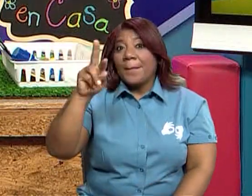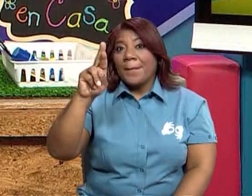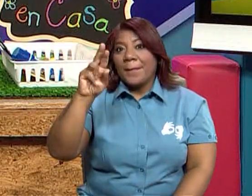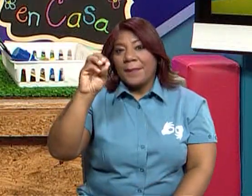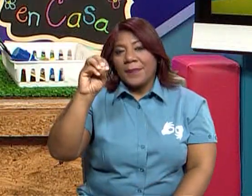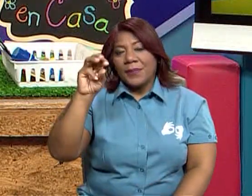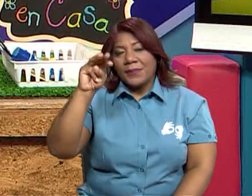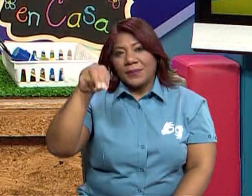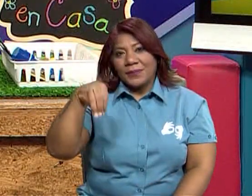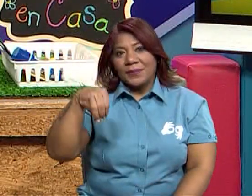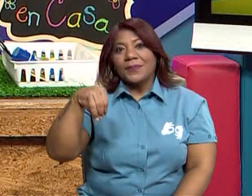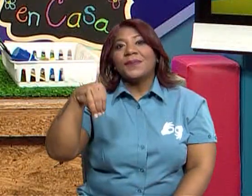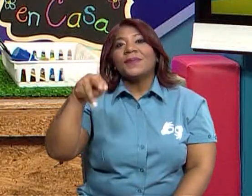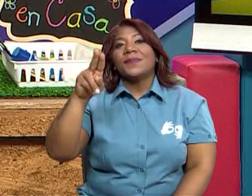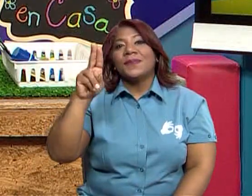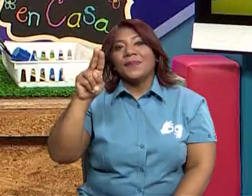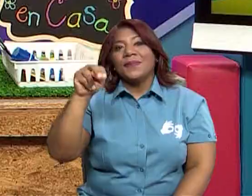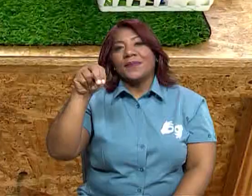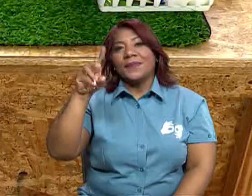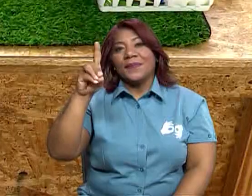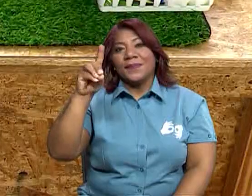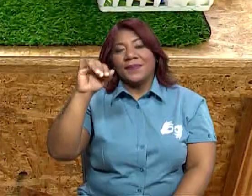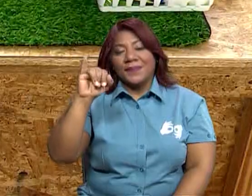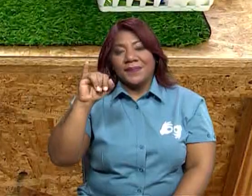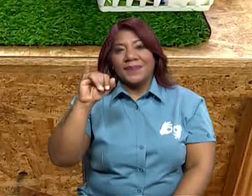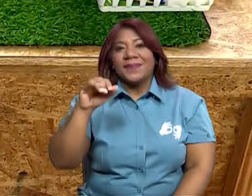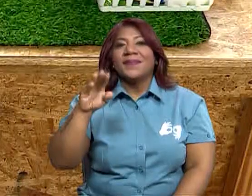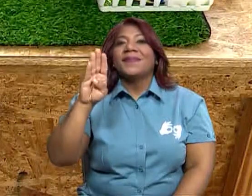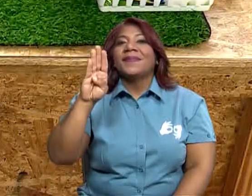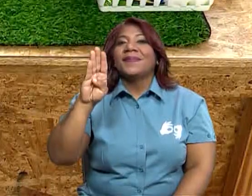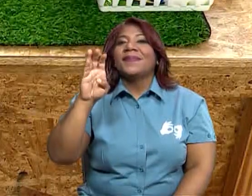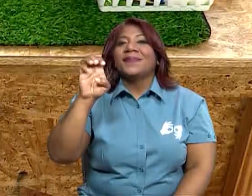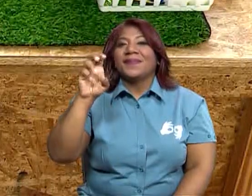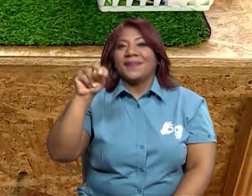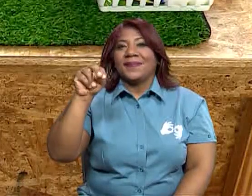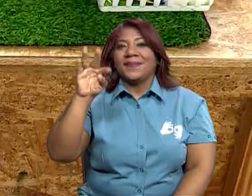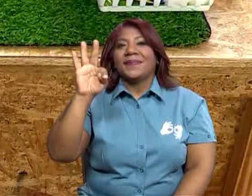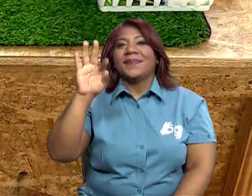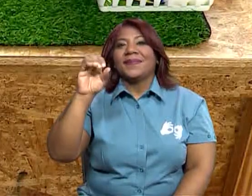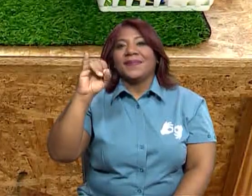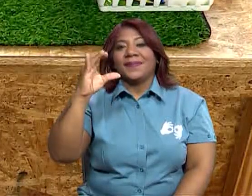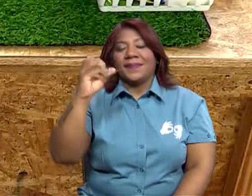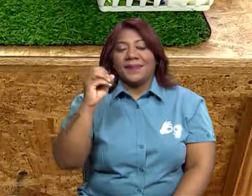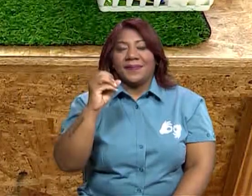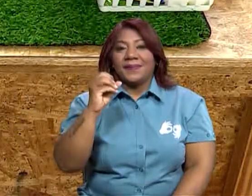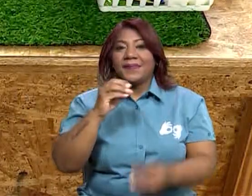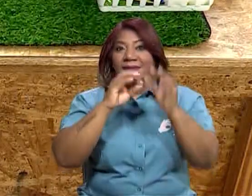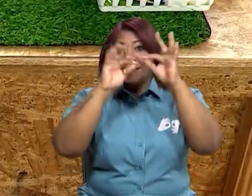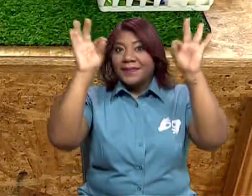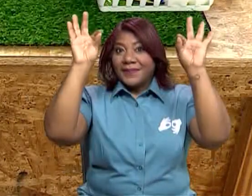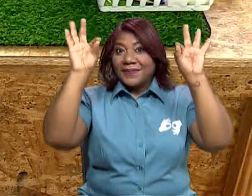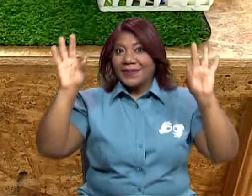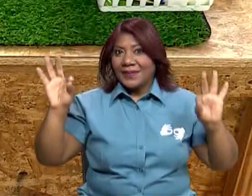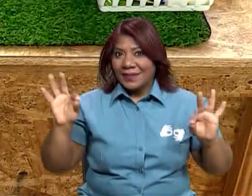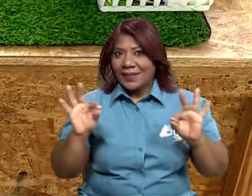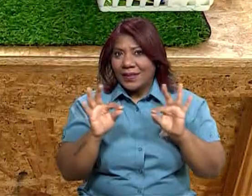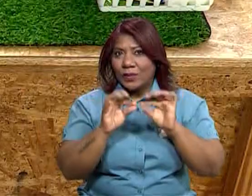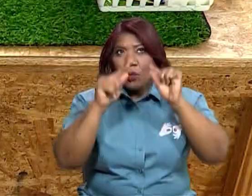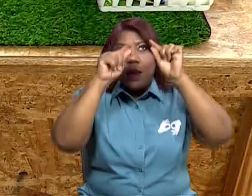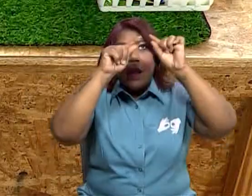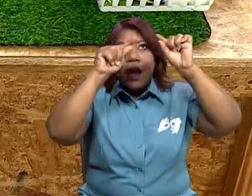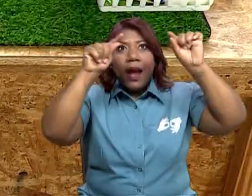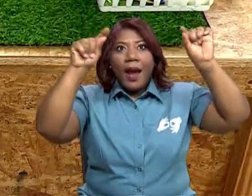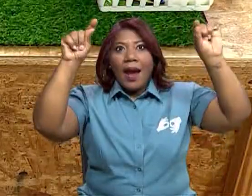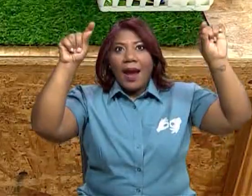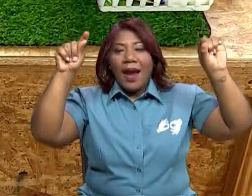Marquela Roger que ya la maestra Zaira pues explicó en la clase. Bien, vamos a iniciar. Vamos a contestar, ¿verdad? Este